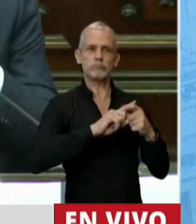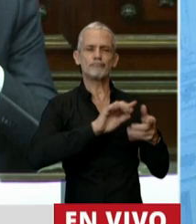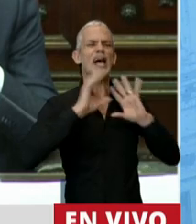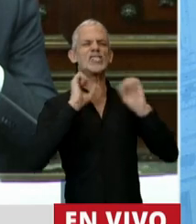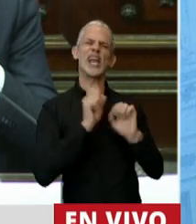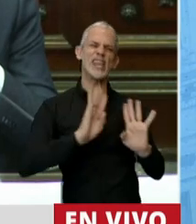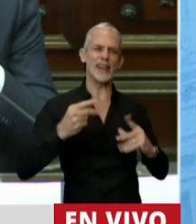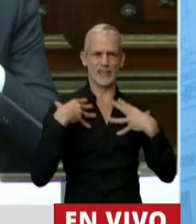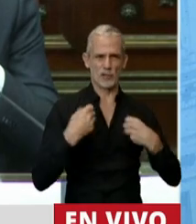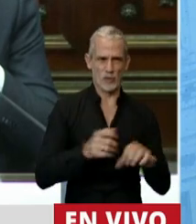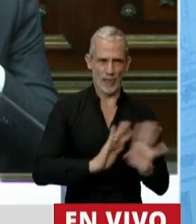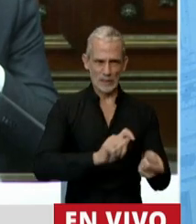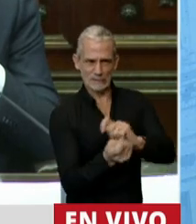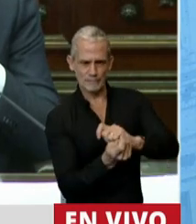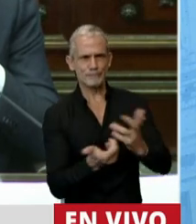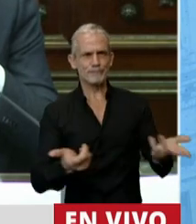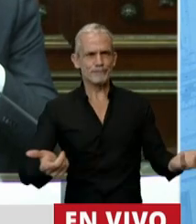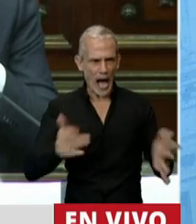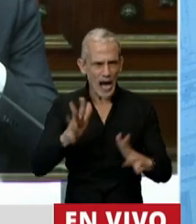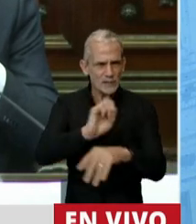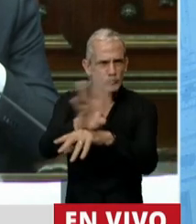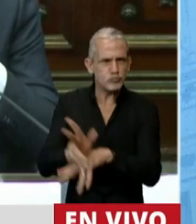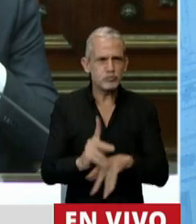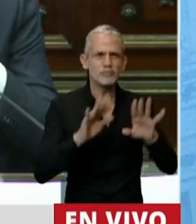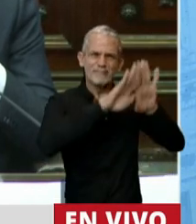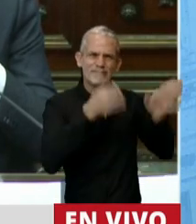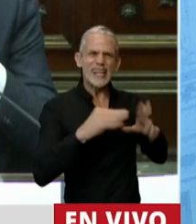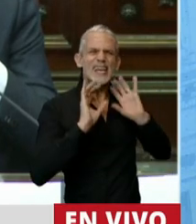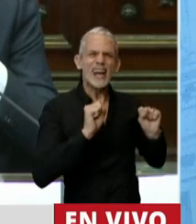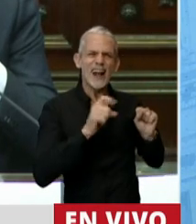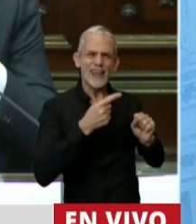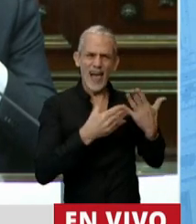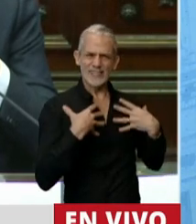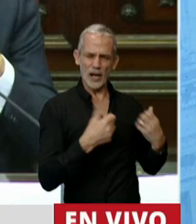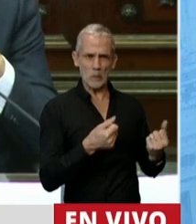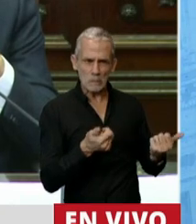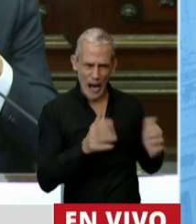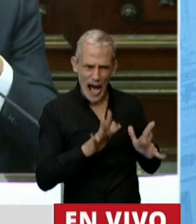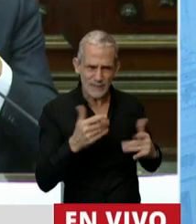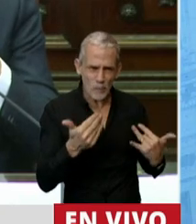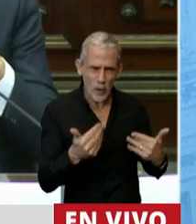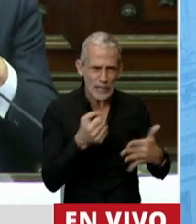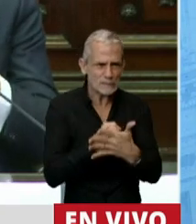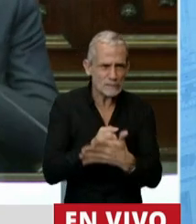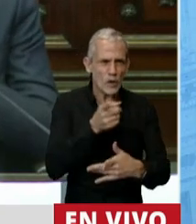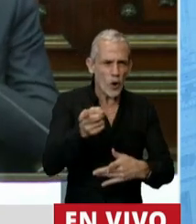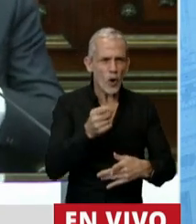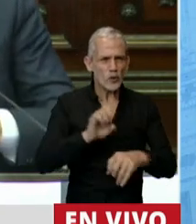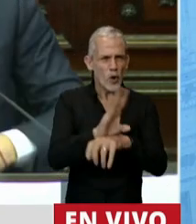Imagínense enfrentar esta pandemia global con una Secretaría de Estado. Imaginémonos nada más.